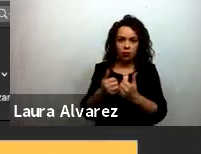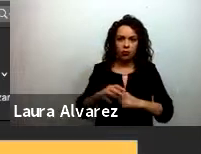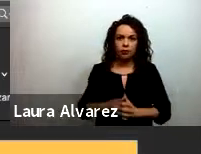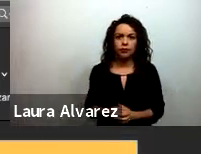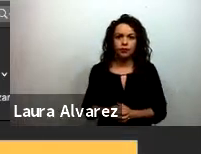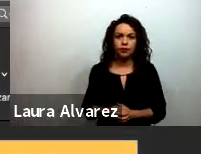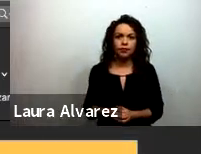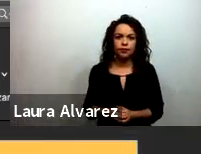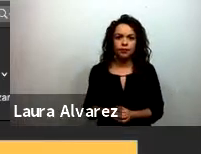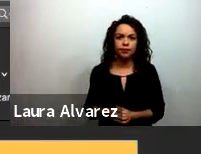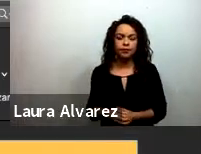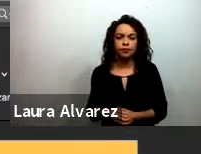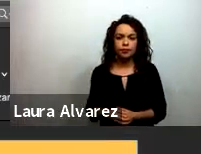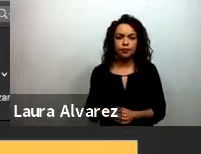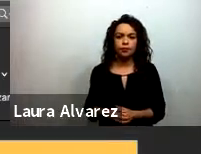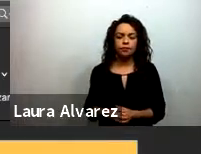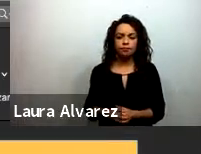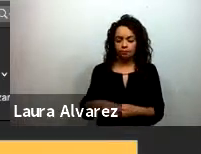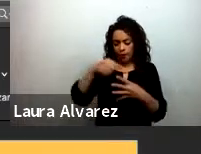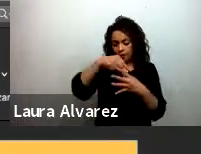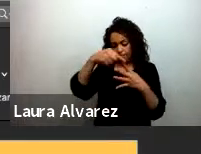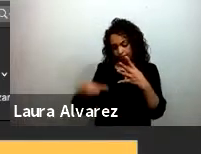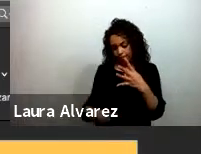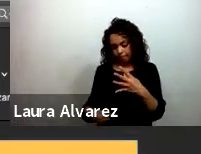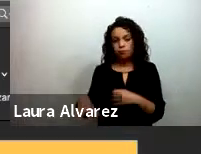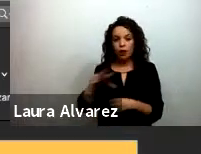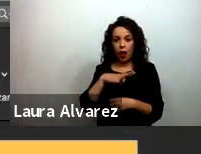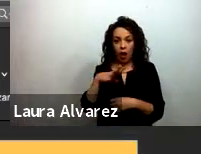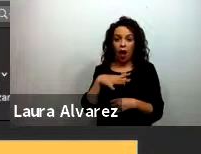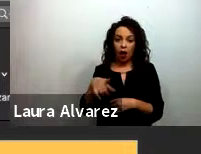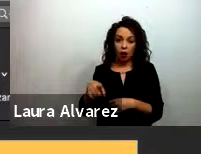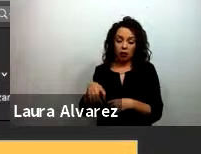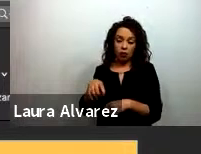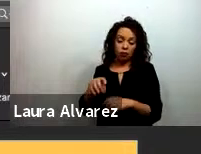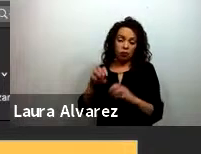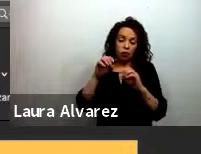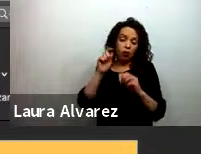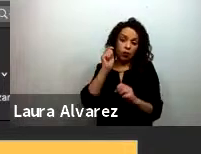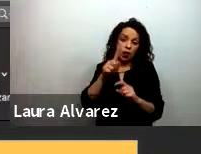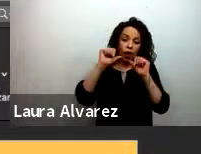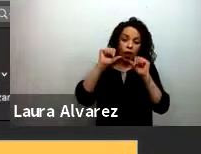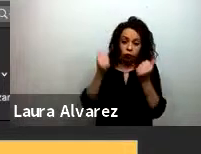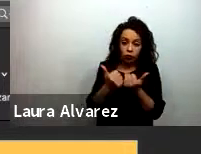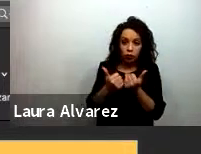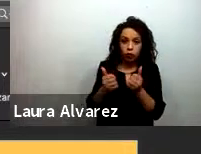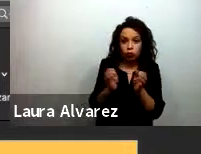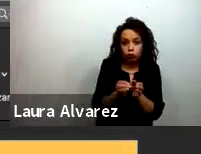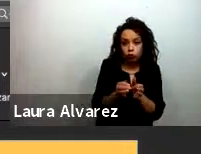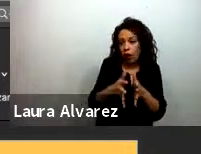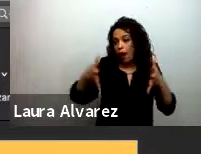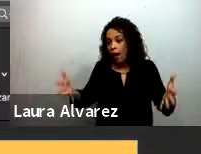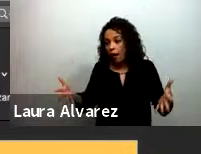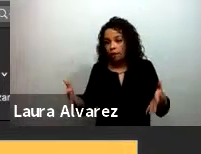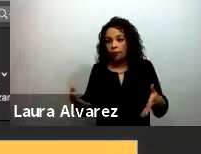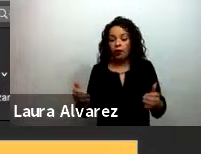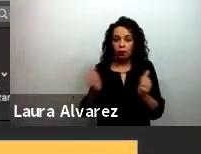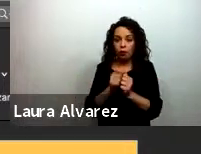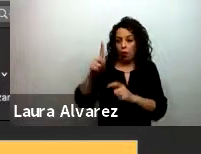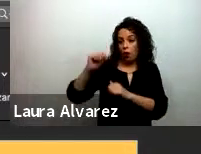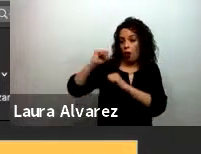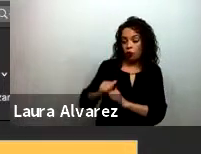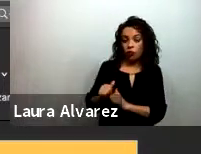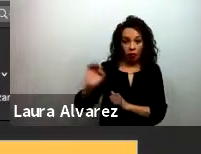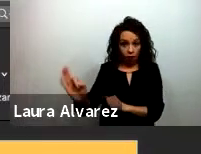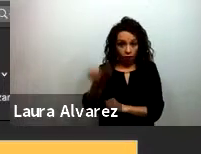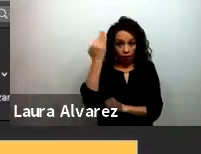vínculos otra vez como ven hay organizaciones pequeñas organizaciones más grandes institutos de investigación colaborando con autoridades en el ámbito federal y